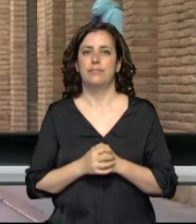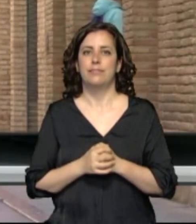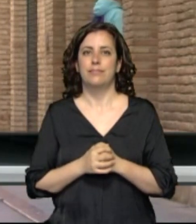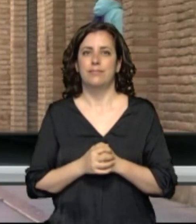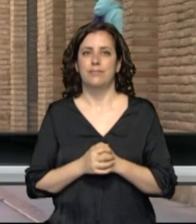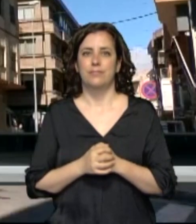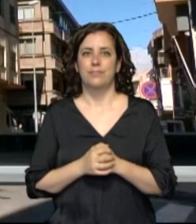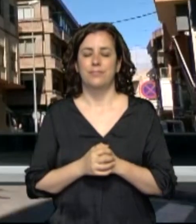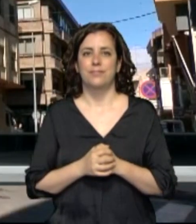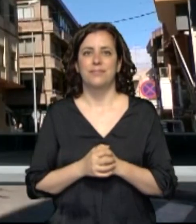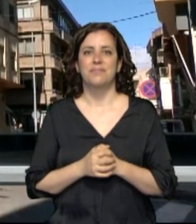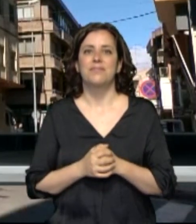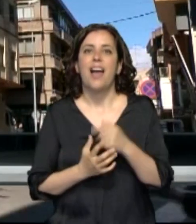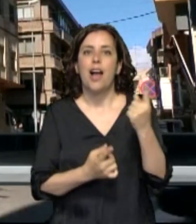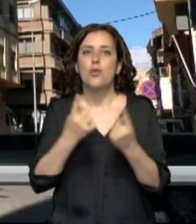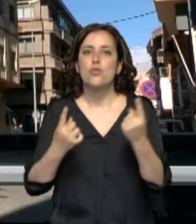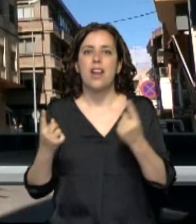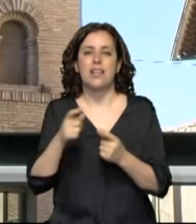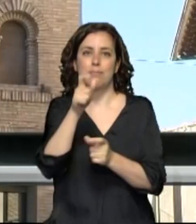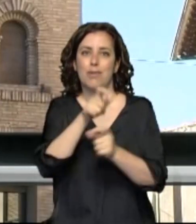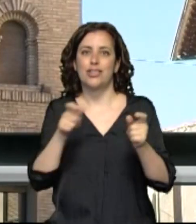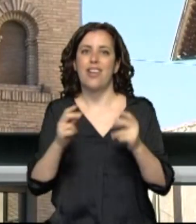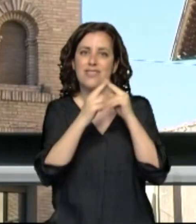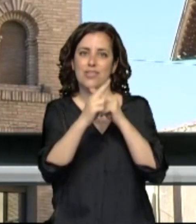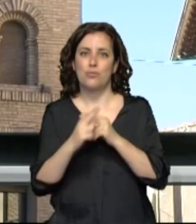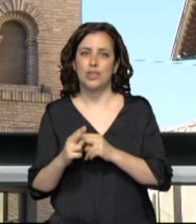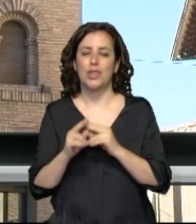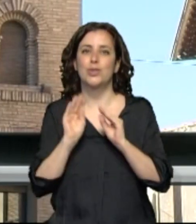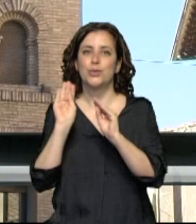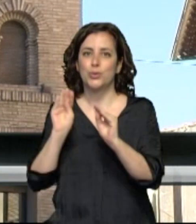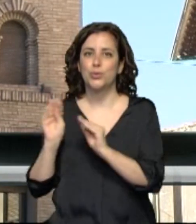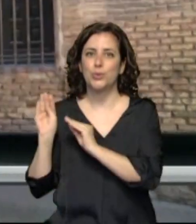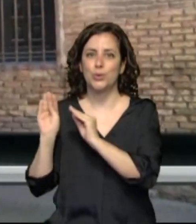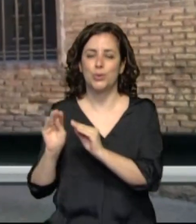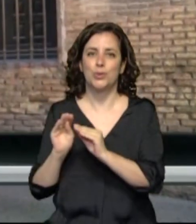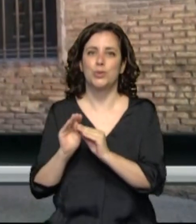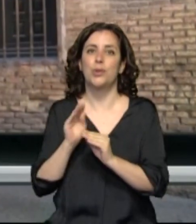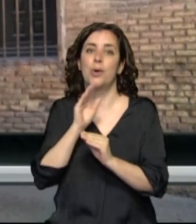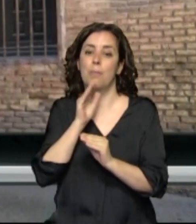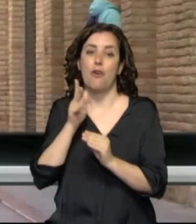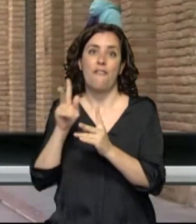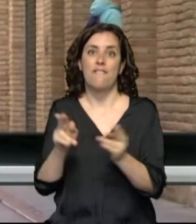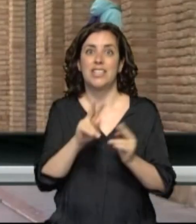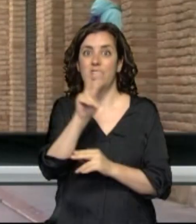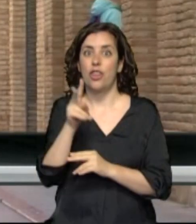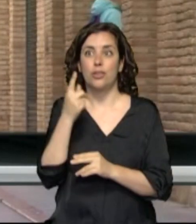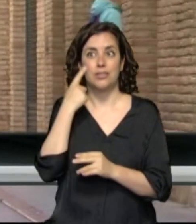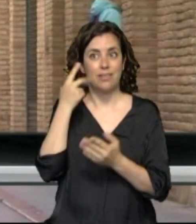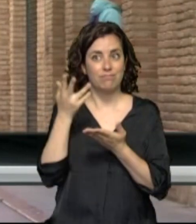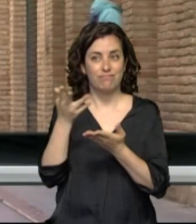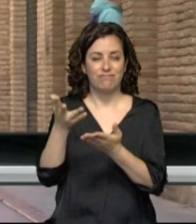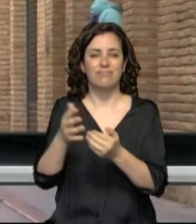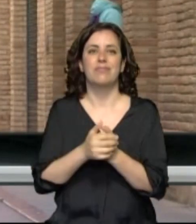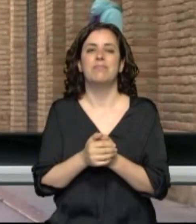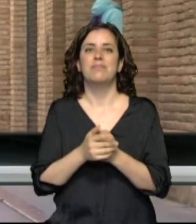Eran algunas de las reacciones después de llegar a la fase 2 el próximo lunes pero antes de que llegue ese día Peralta y Corella podrán salir